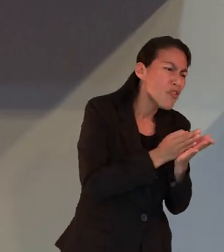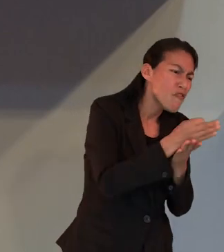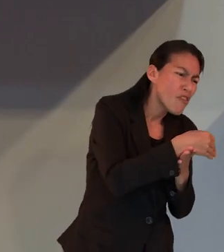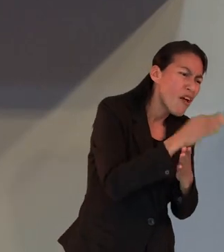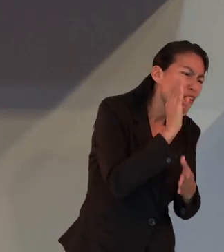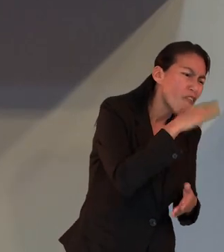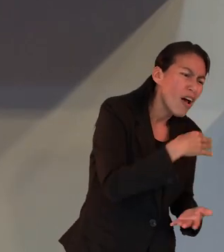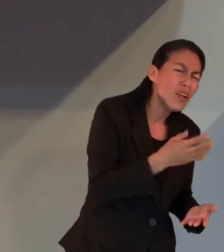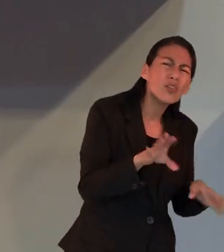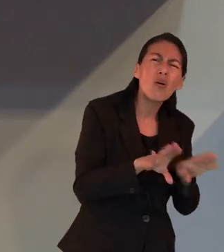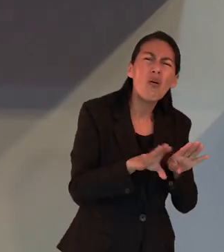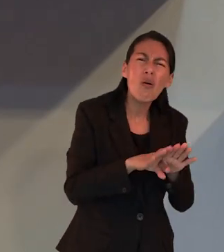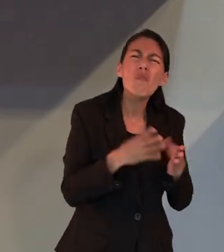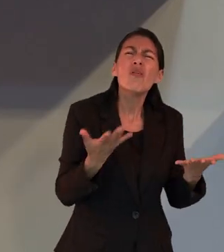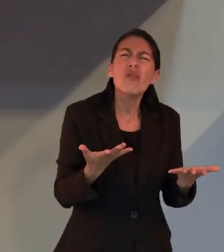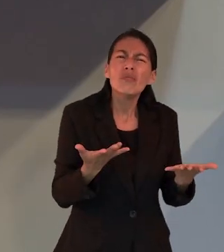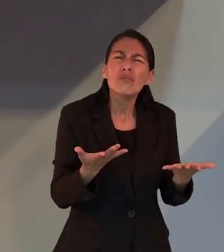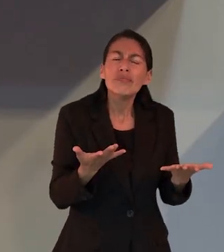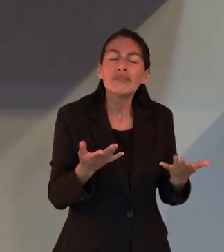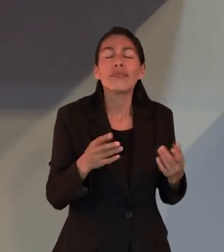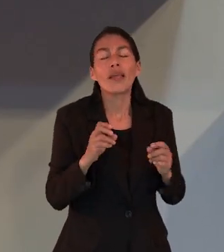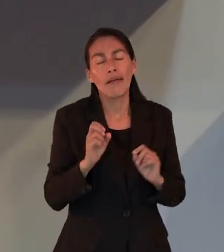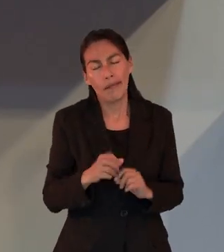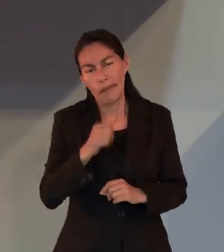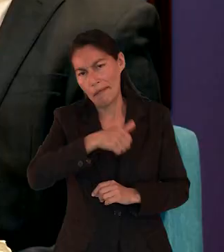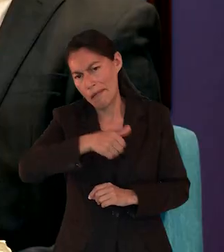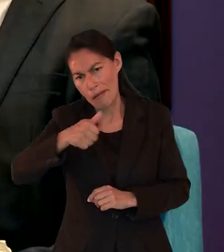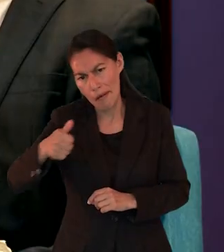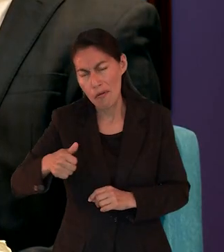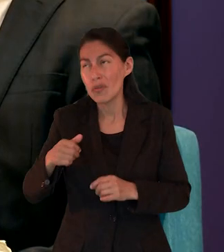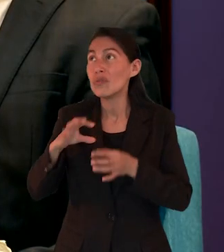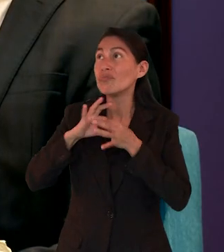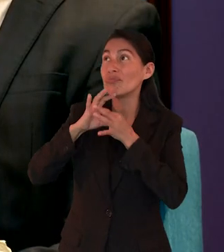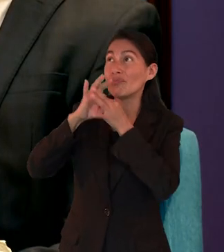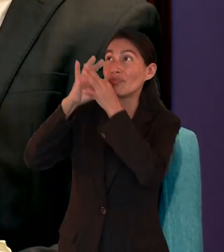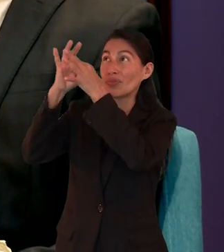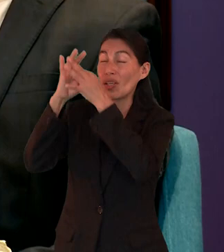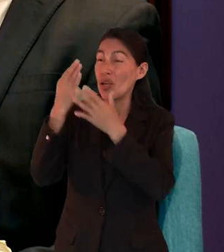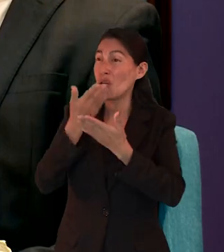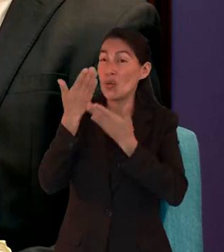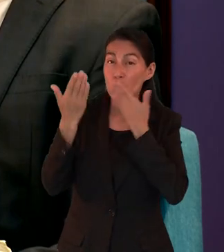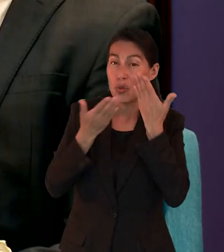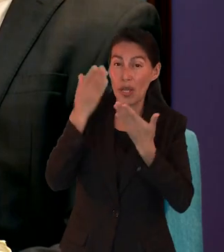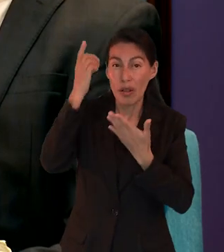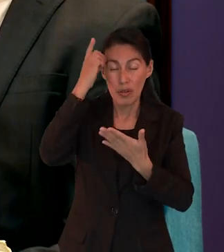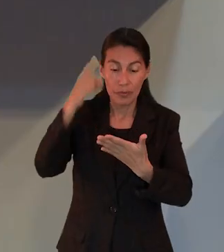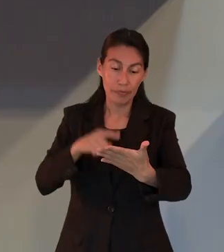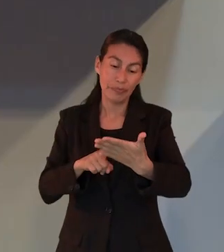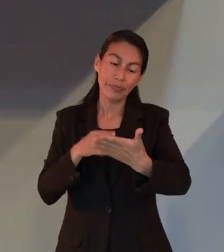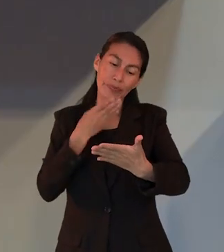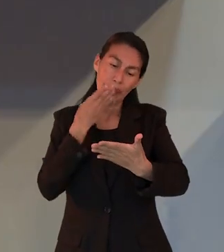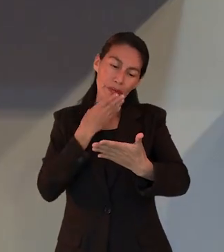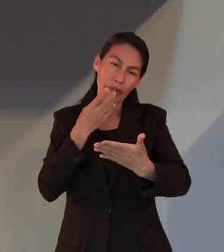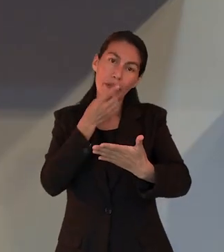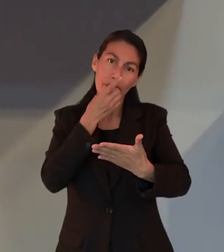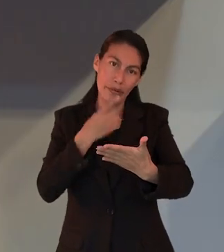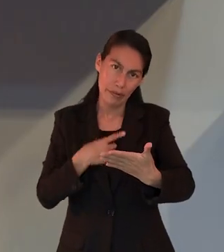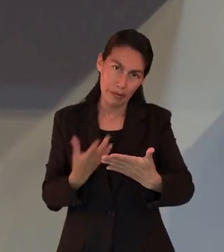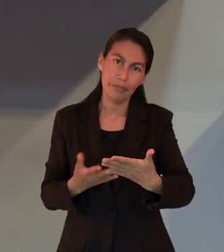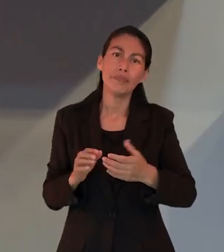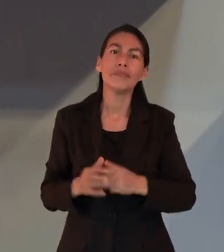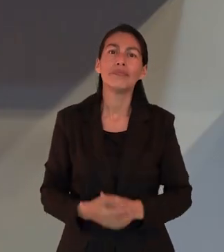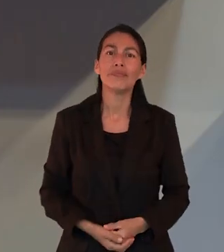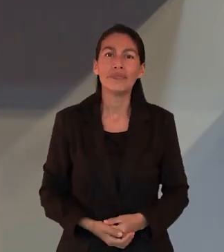privarnos o no estar en contacto con esas doctrinas